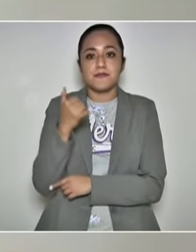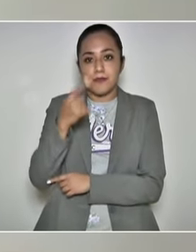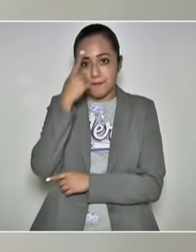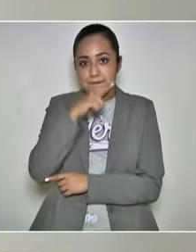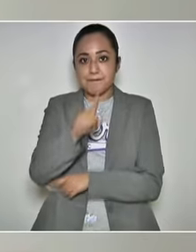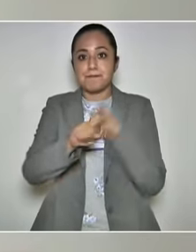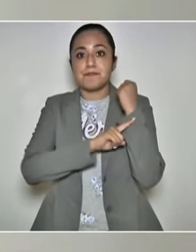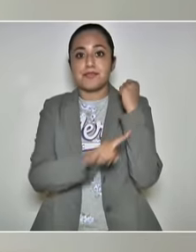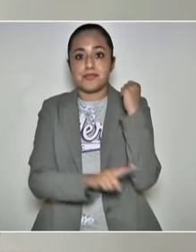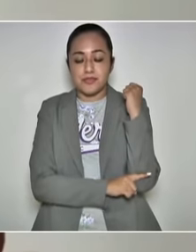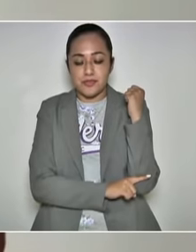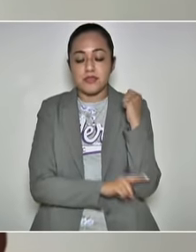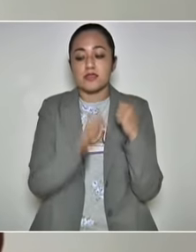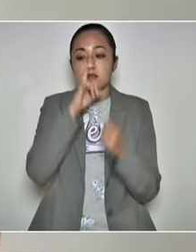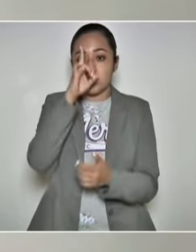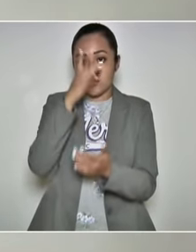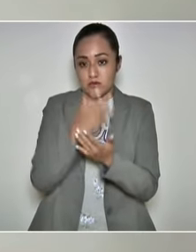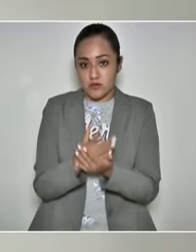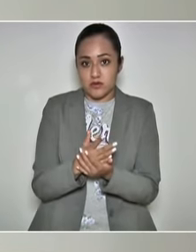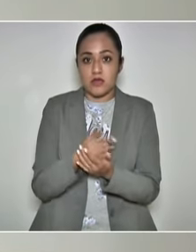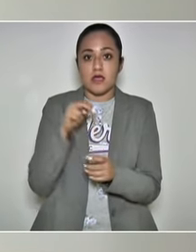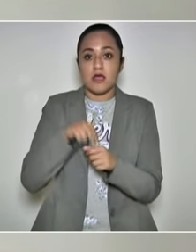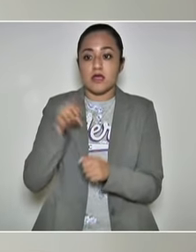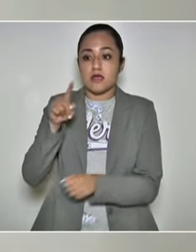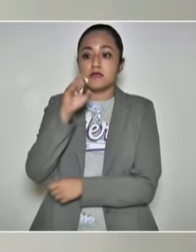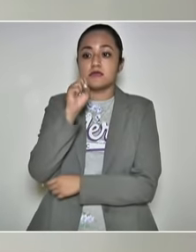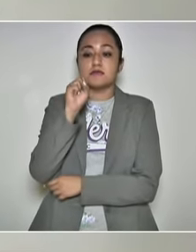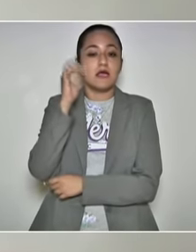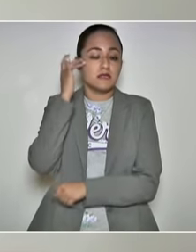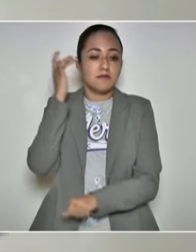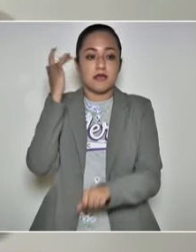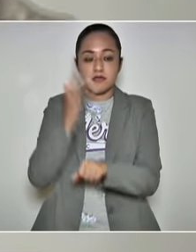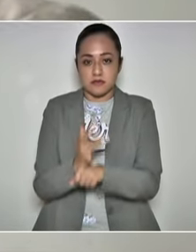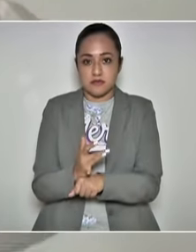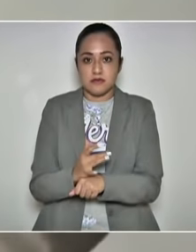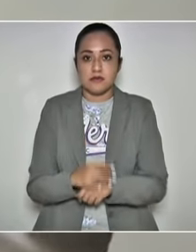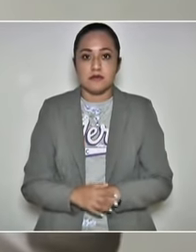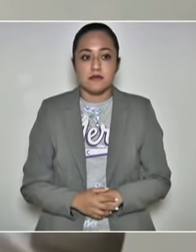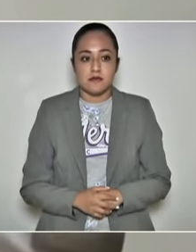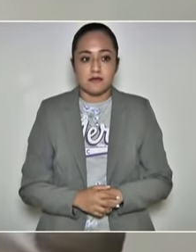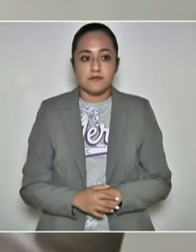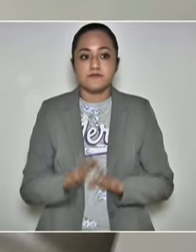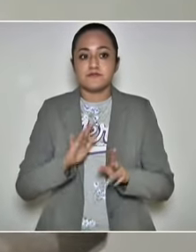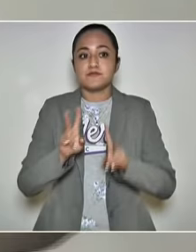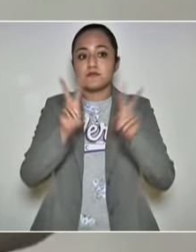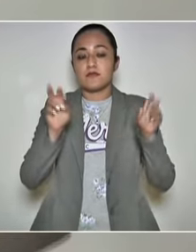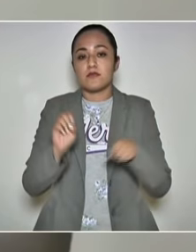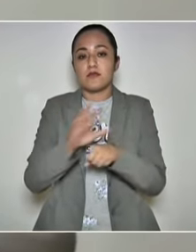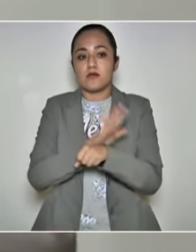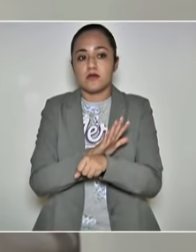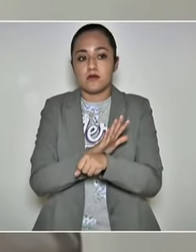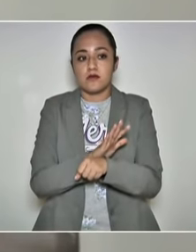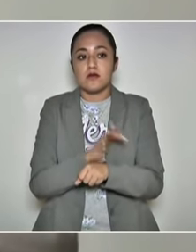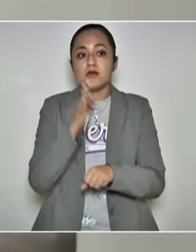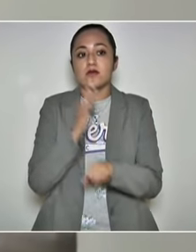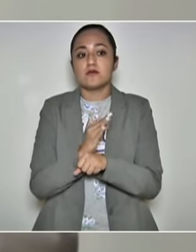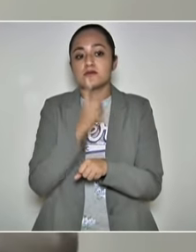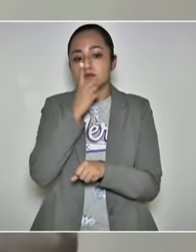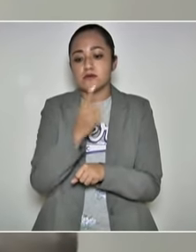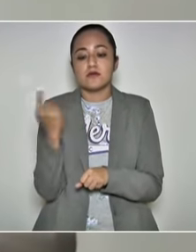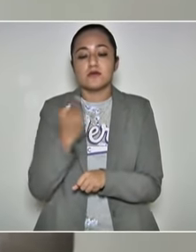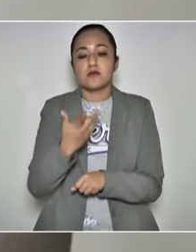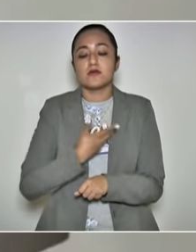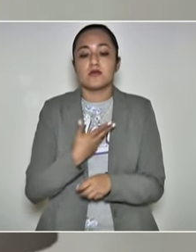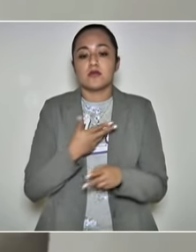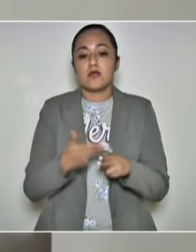embarazadas exclusivamente en San Martín Texmeluca. Ya en temas COVID, gobernador, comentarle que